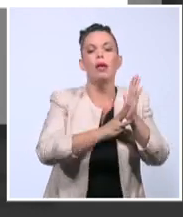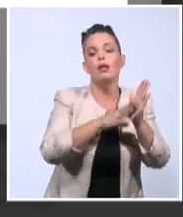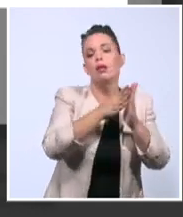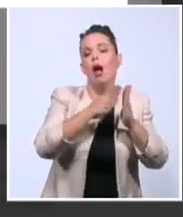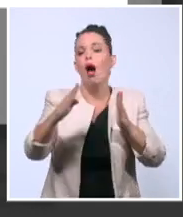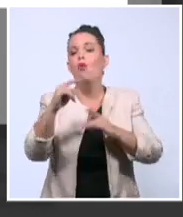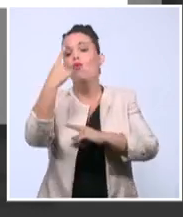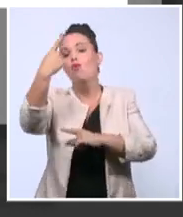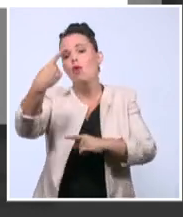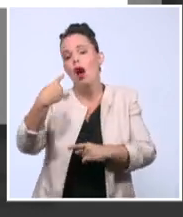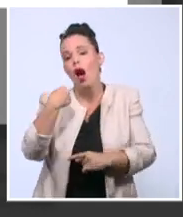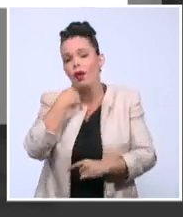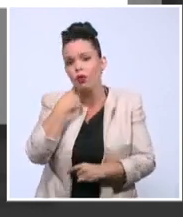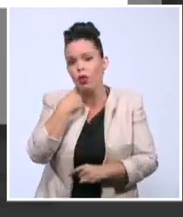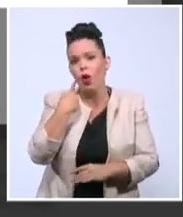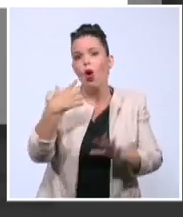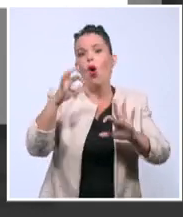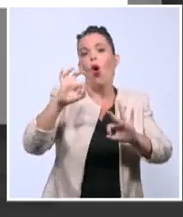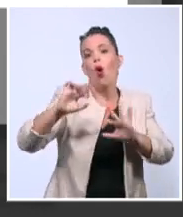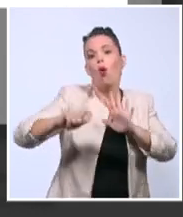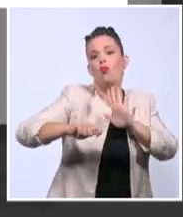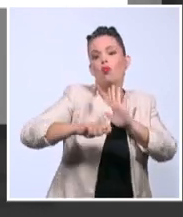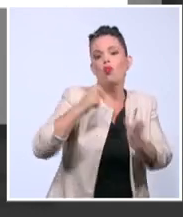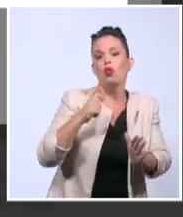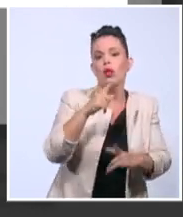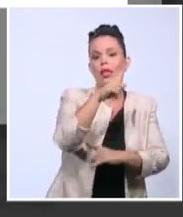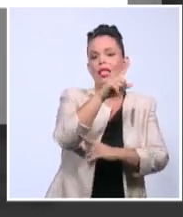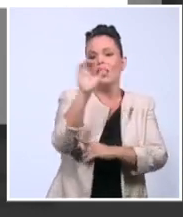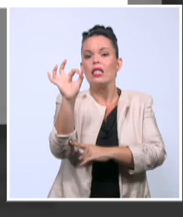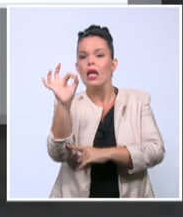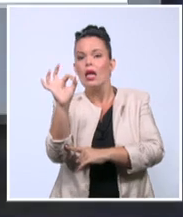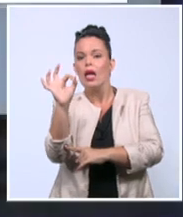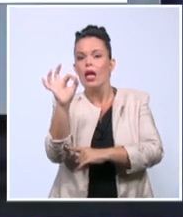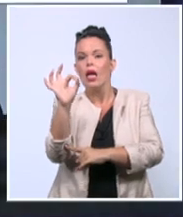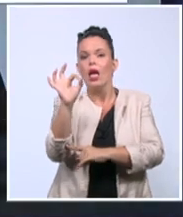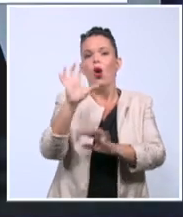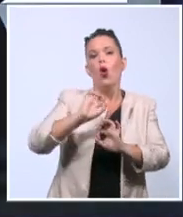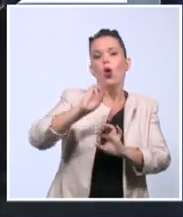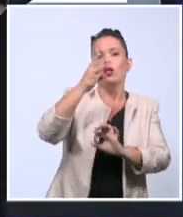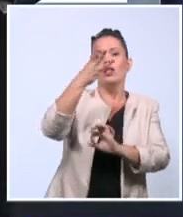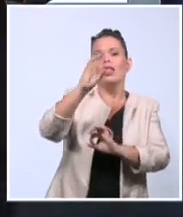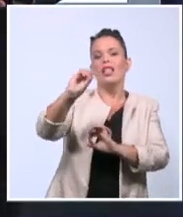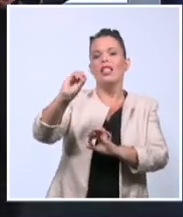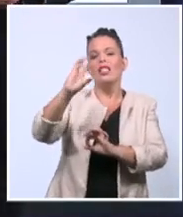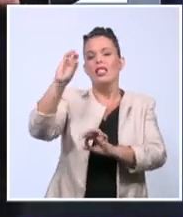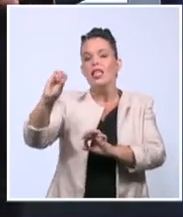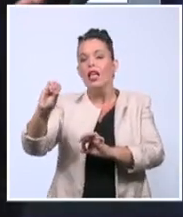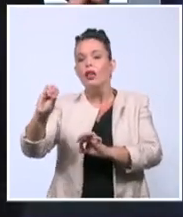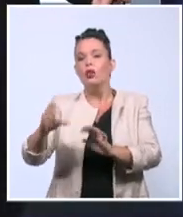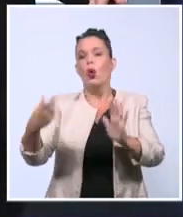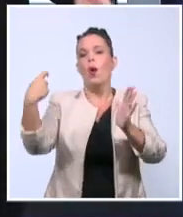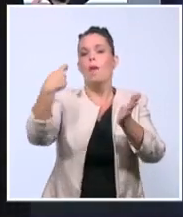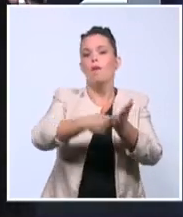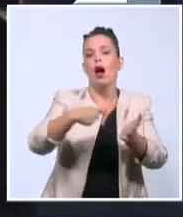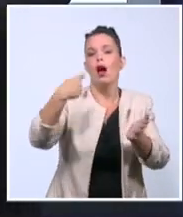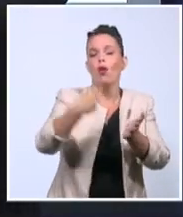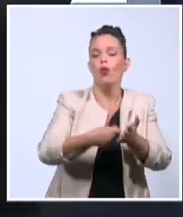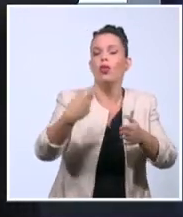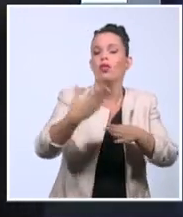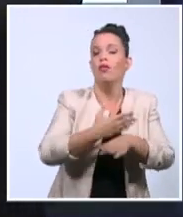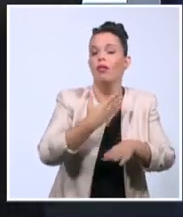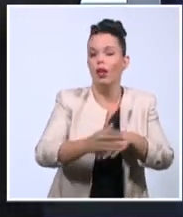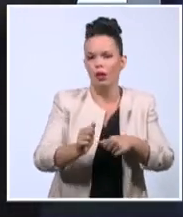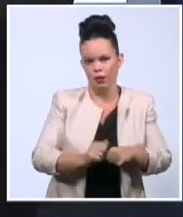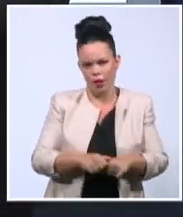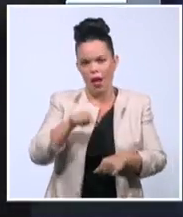o multa de 100 a 300 cuotas. Ultraje a los símbolos de la patria. ¿Hasta cuándo